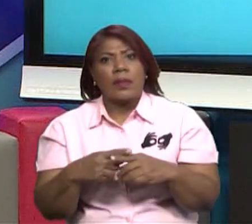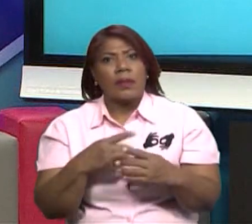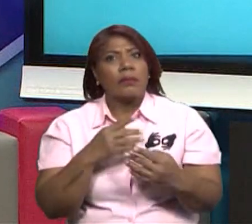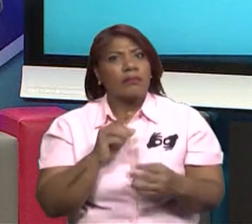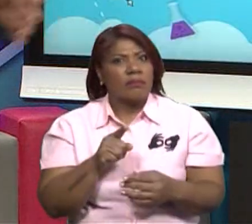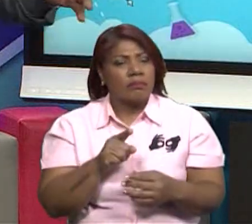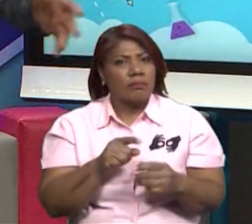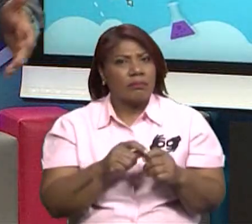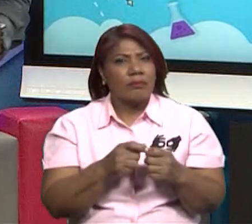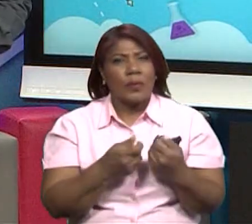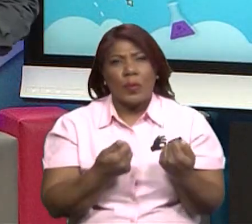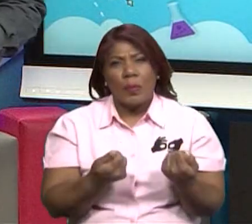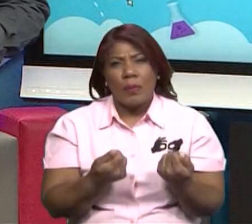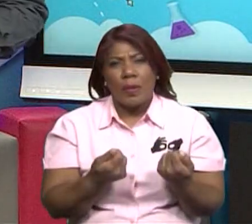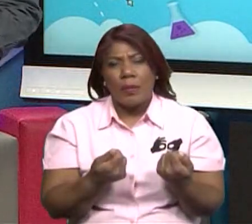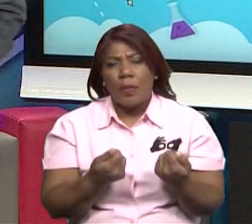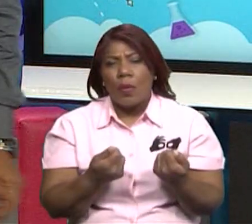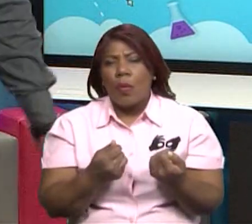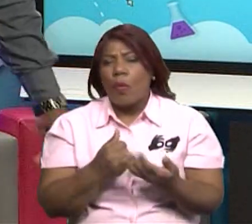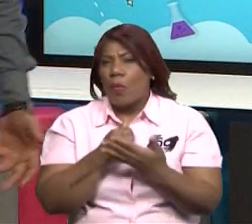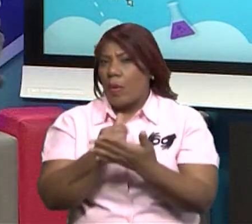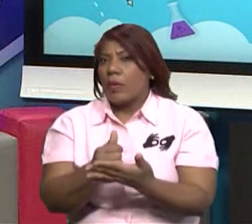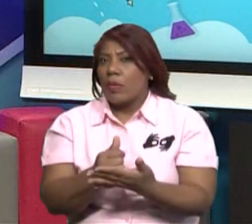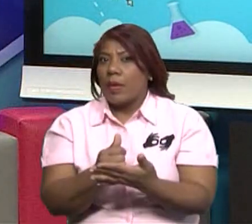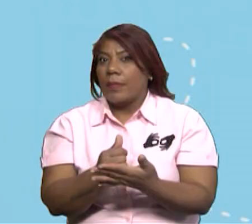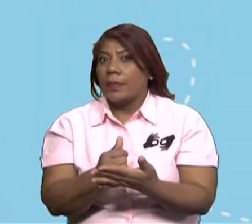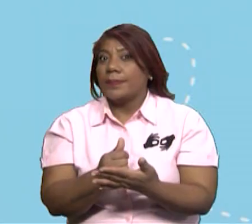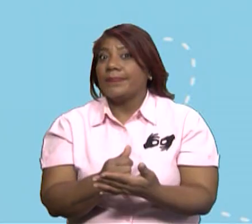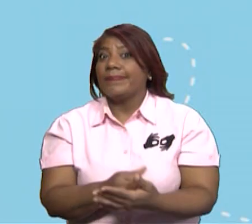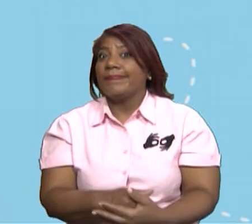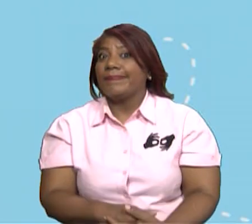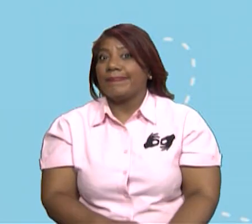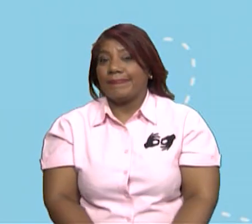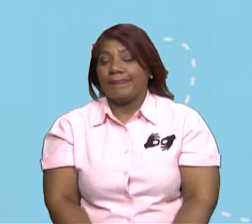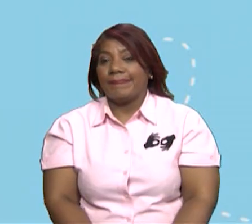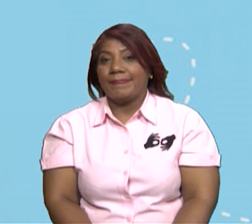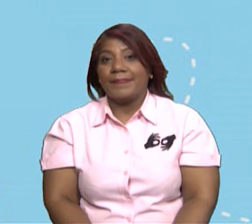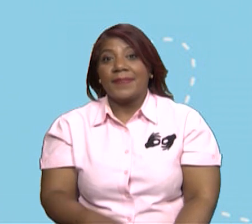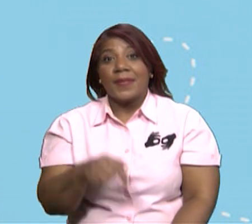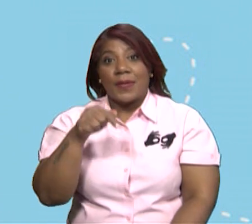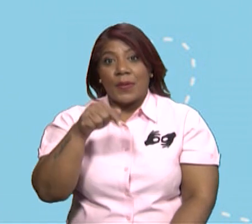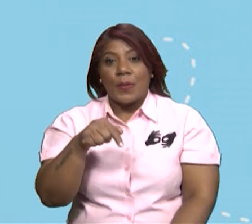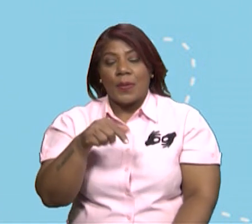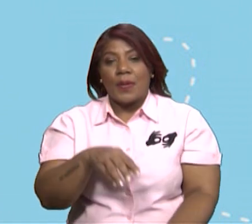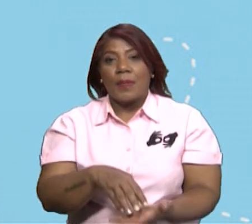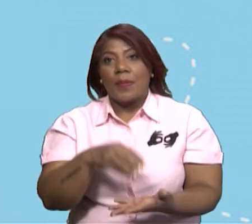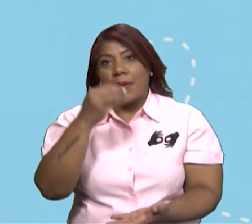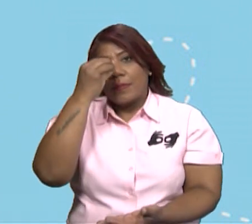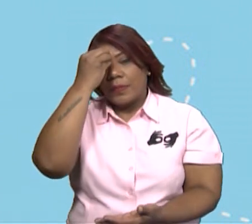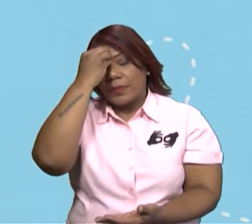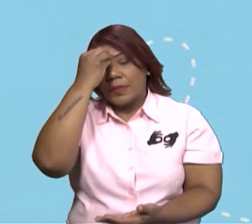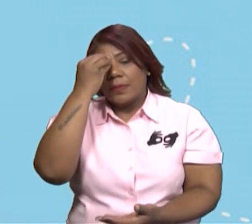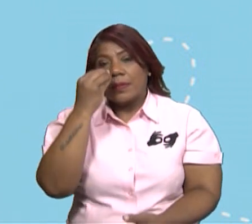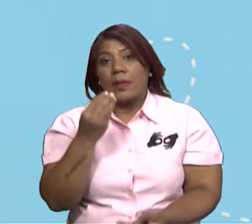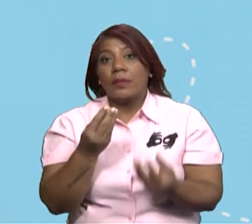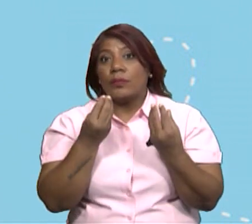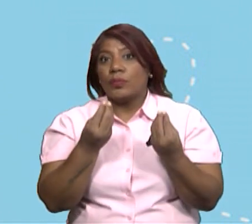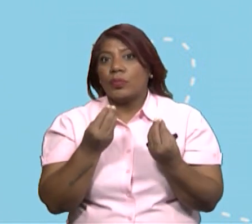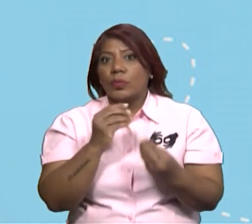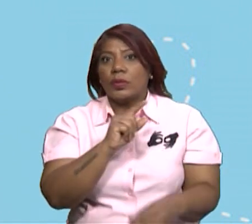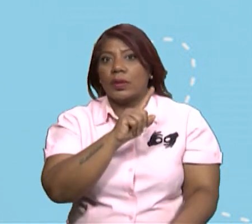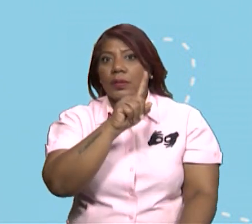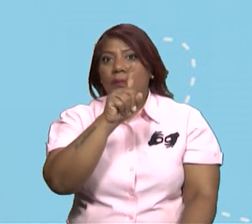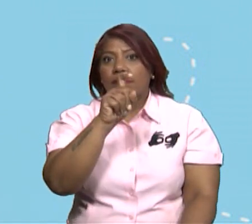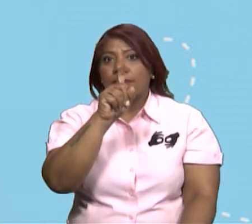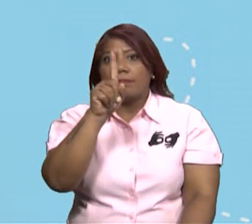Bien, maestro, ¿qué más vamos a aprender en el día de hoy? Hoy, en el día nos surgen muchas preguntas